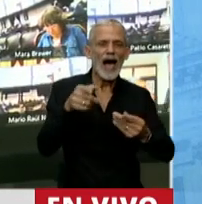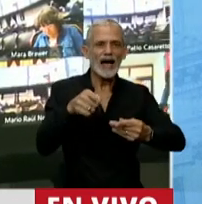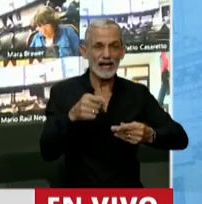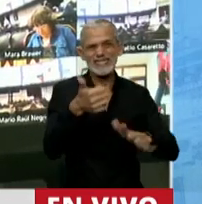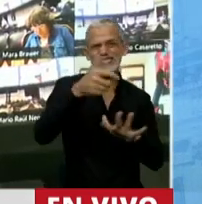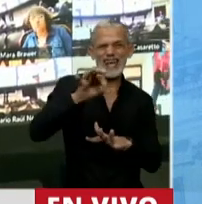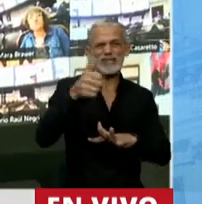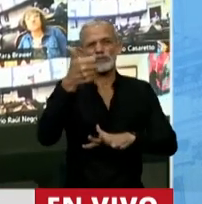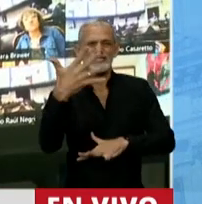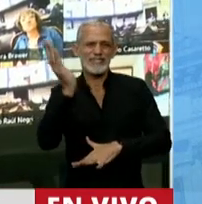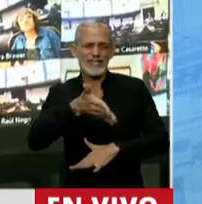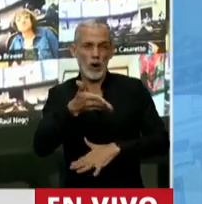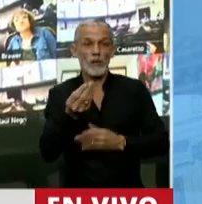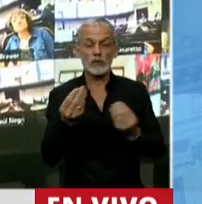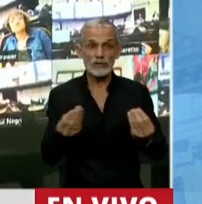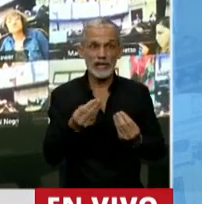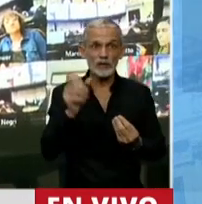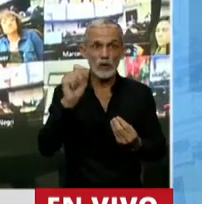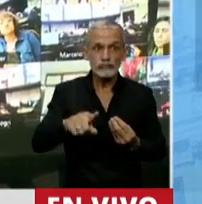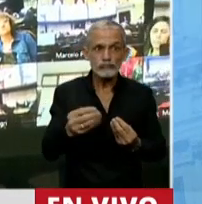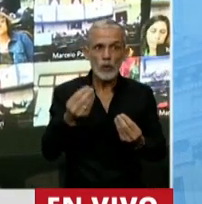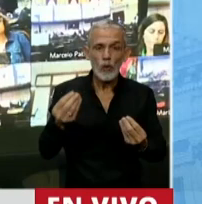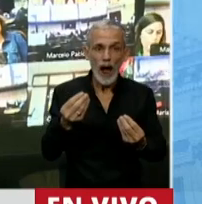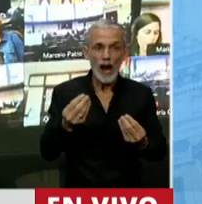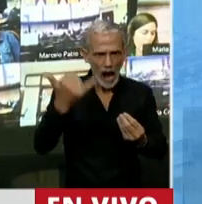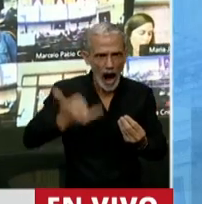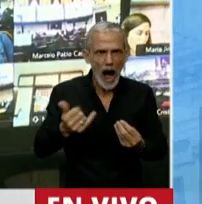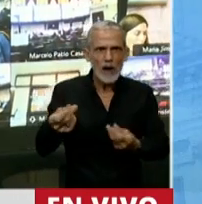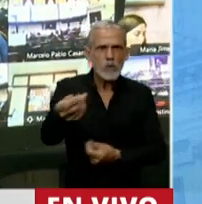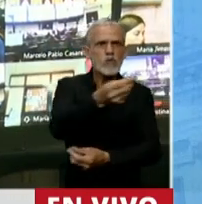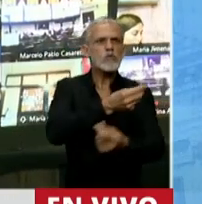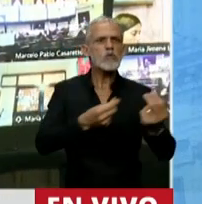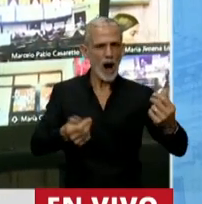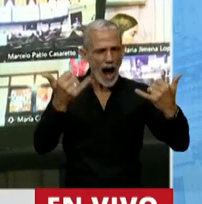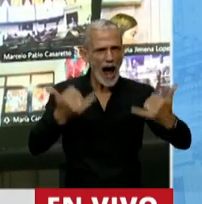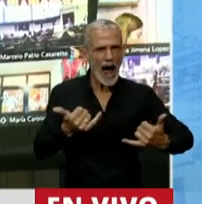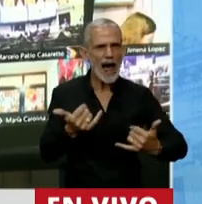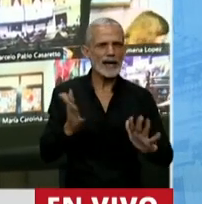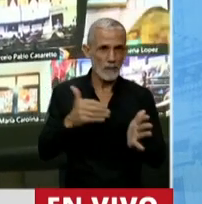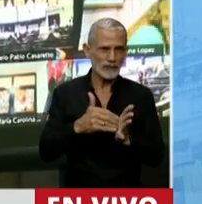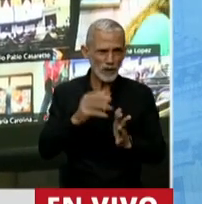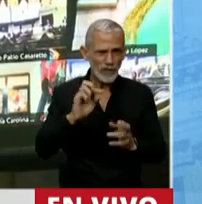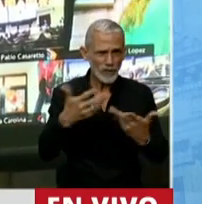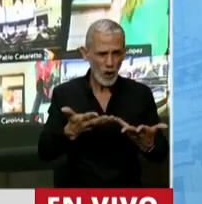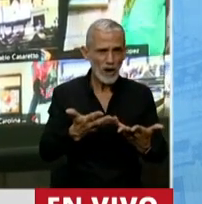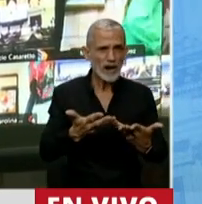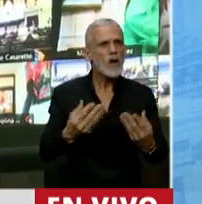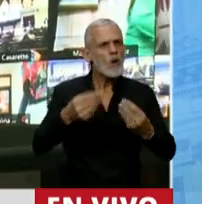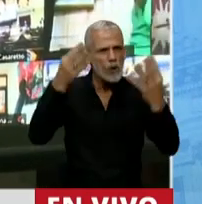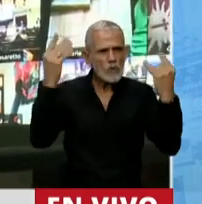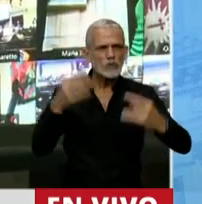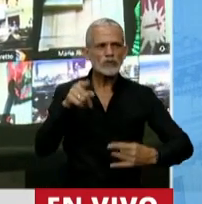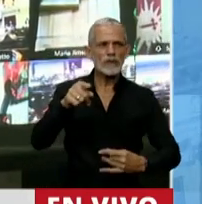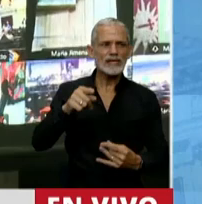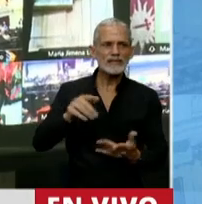un 65% son prácticamente líquidos, que como muchas veces en la historia respondieron a